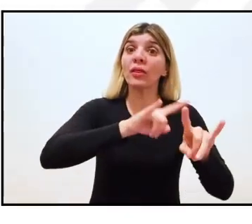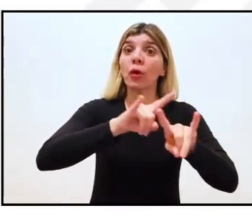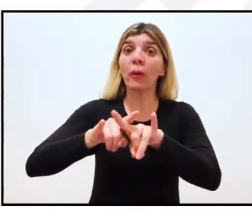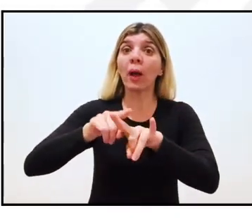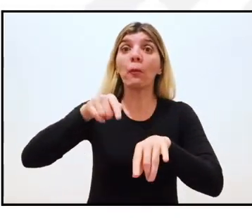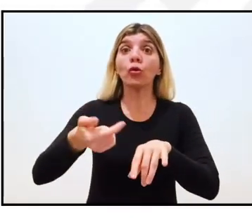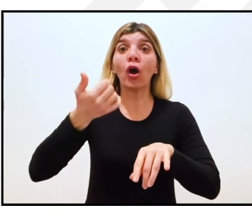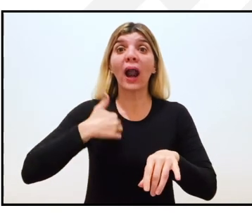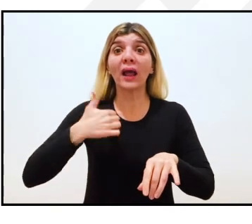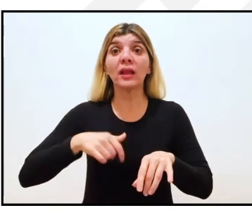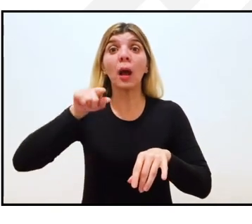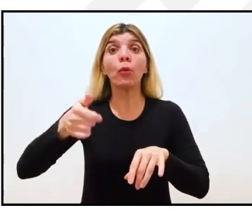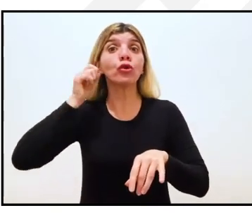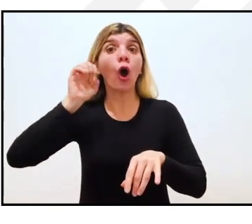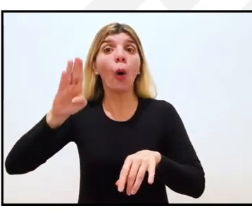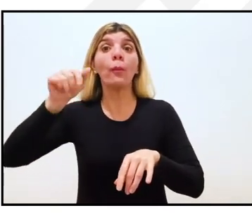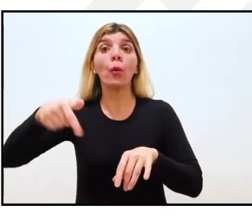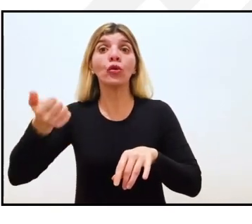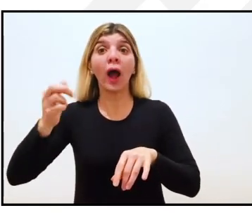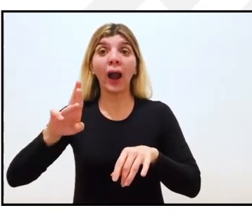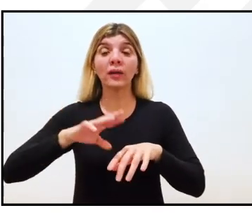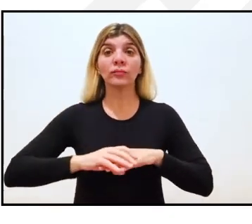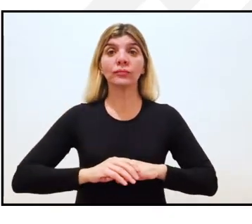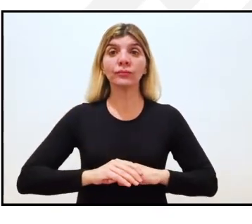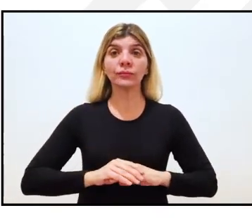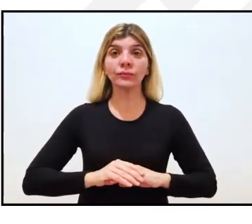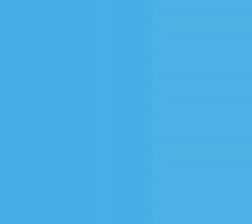.argentina.gov.ar